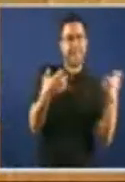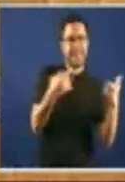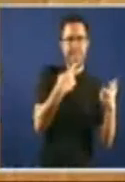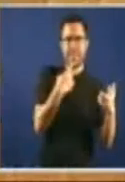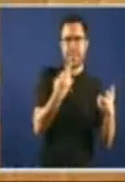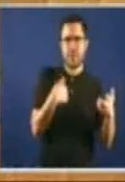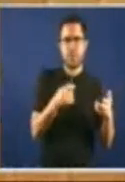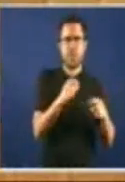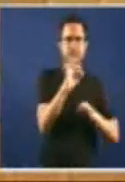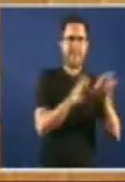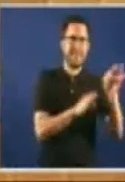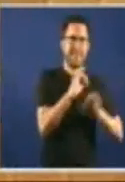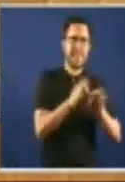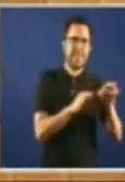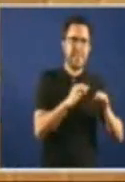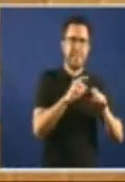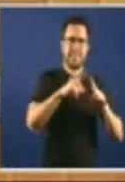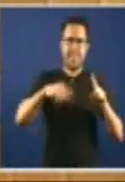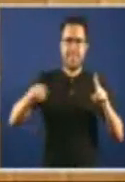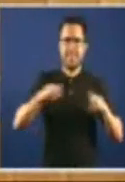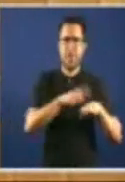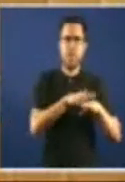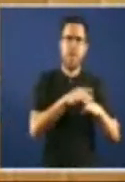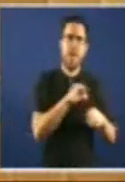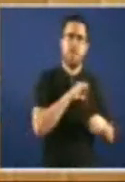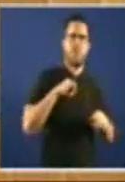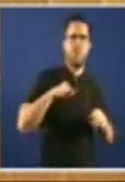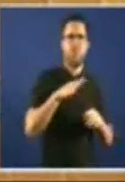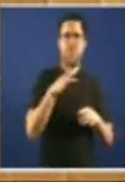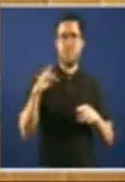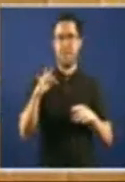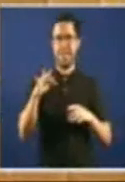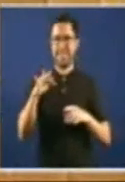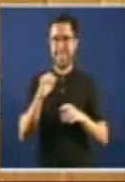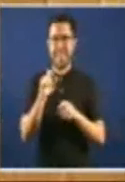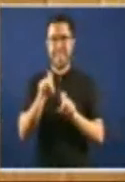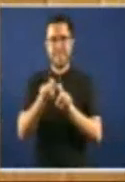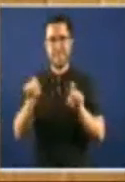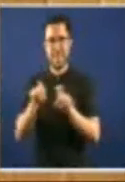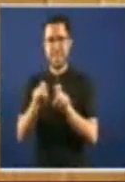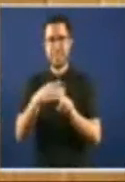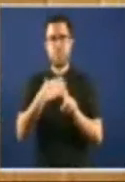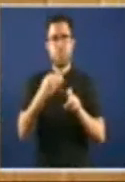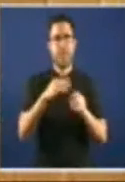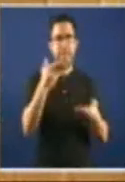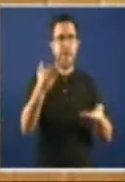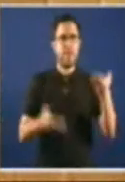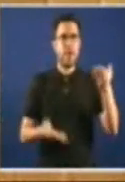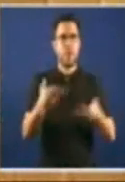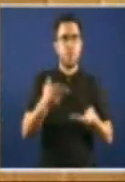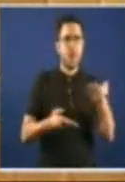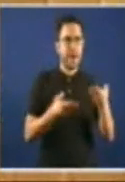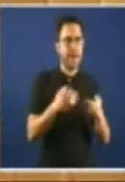carga Simplificación Administrativa Para autónomos E empresas Que permita avaliar No tempo A eficacia Das medidas Adoptadas Na